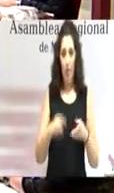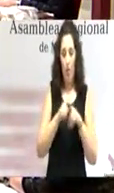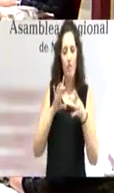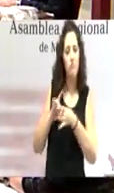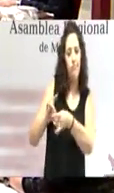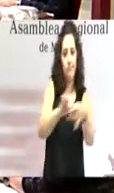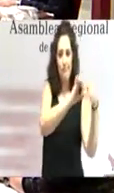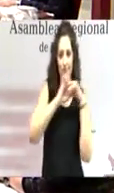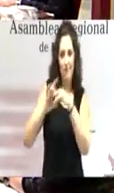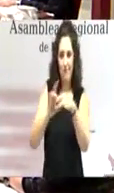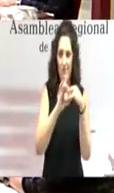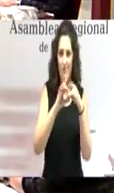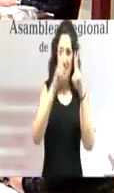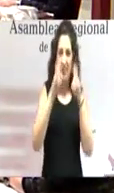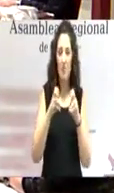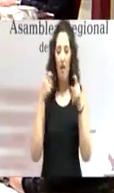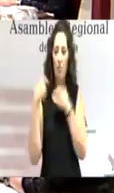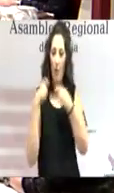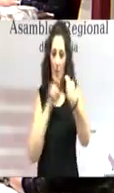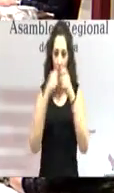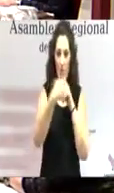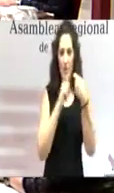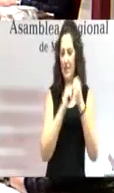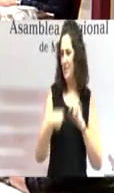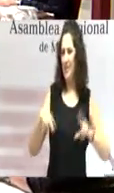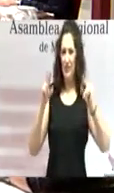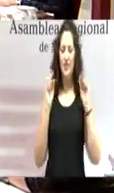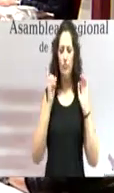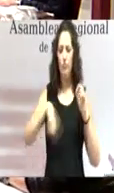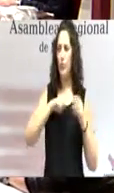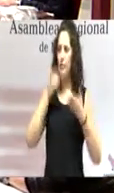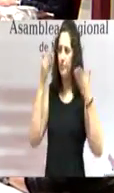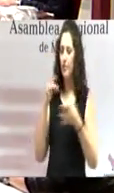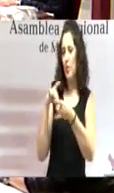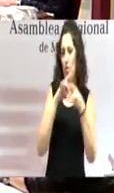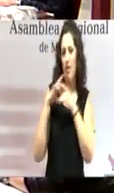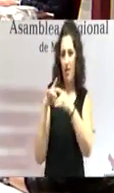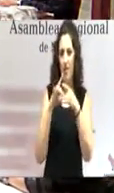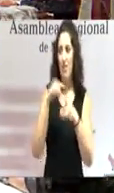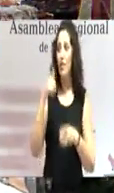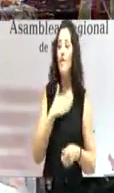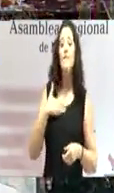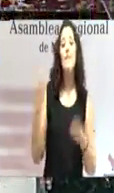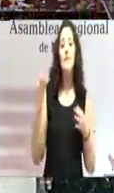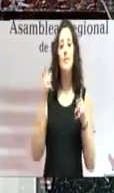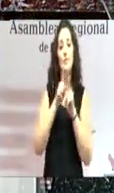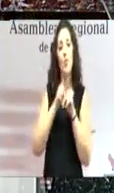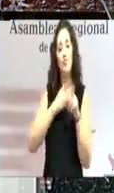y no desde el enfrentamiento. Hoy he querido que mis primeras palabras